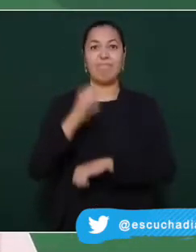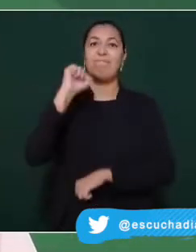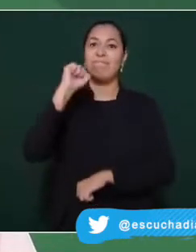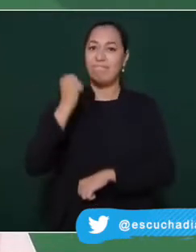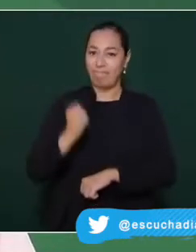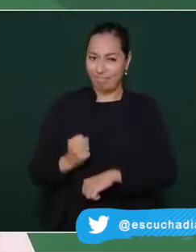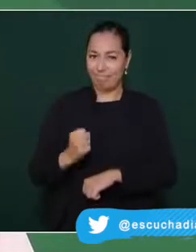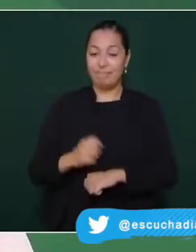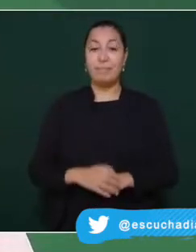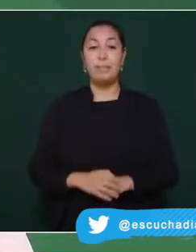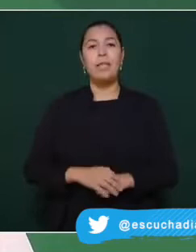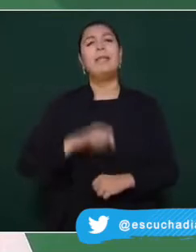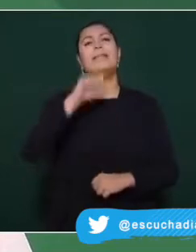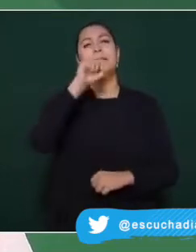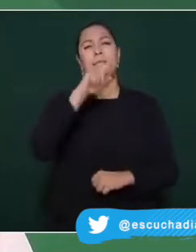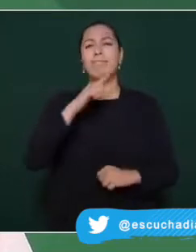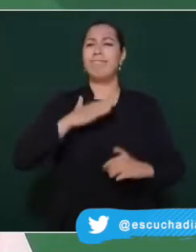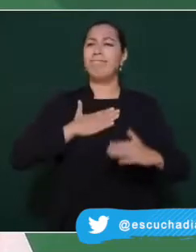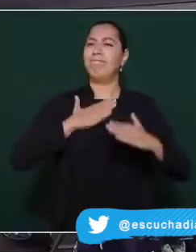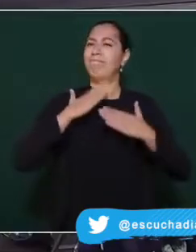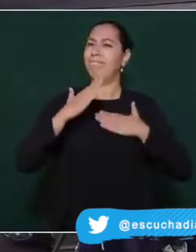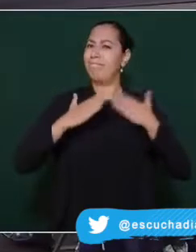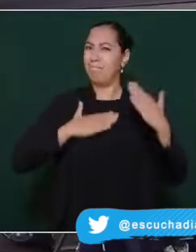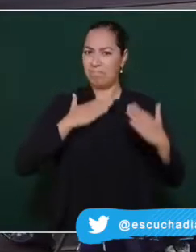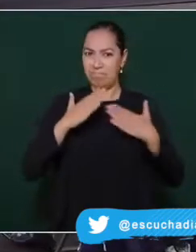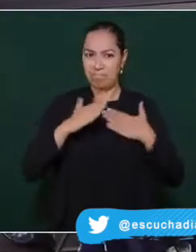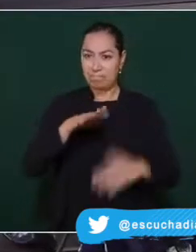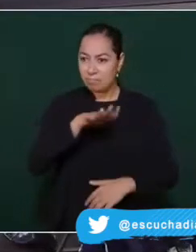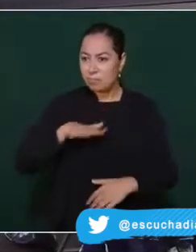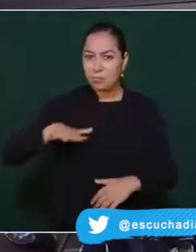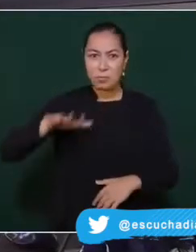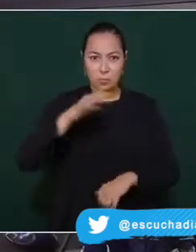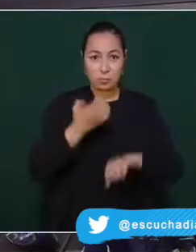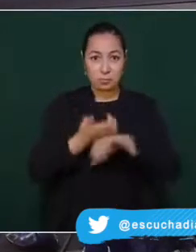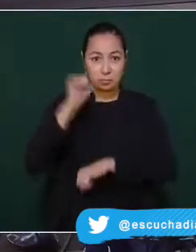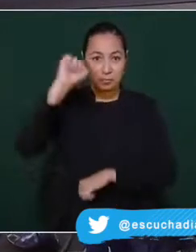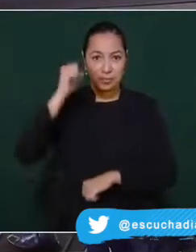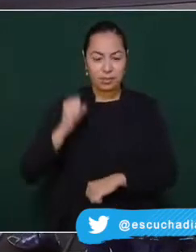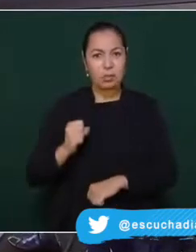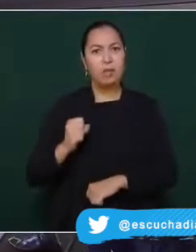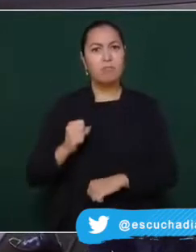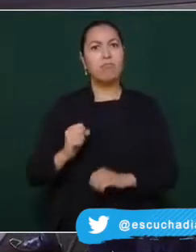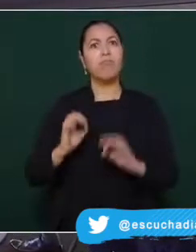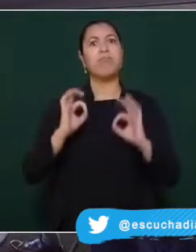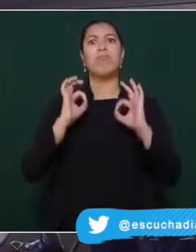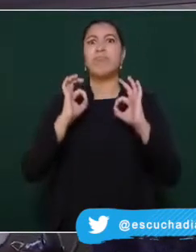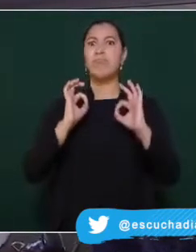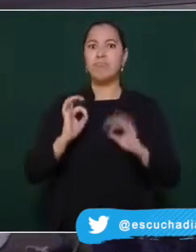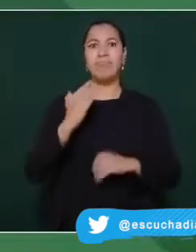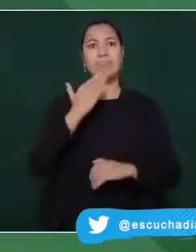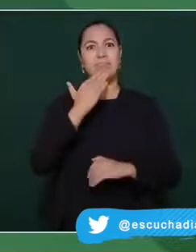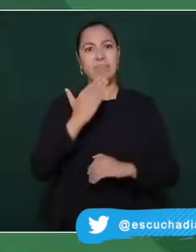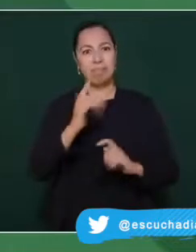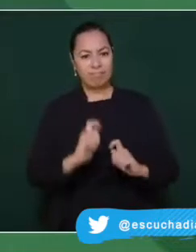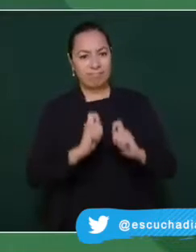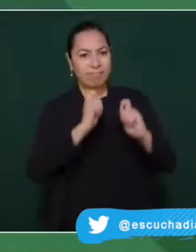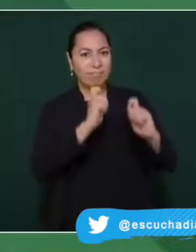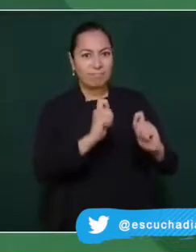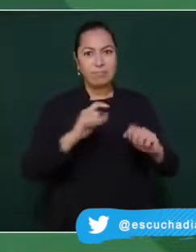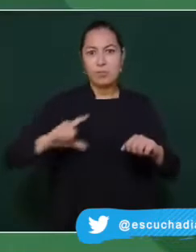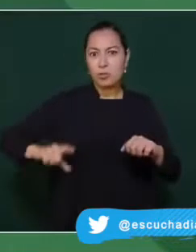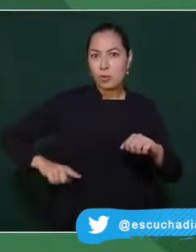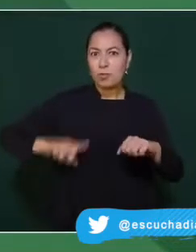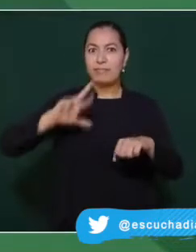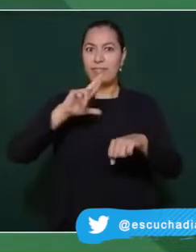busca la confrontación con el gobierno de Joe Biden que destaca ha sido respetuoso de la soberanía, libertad e independencia de